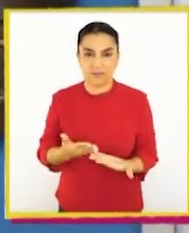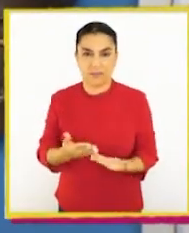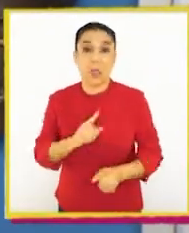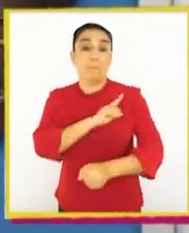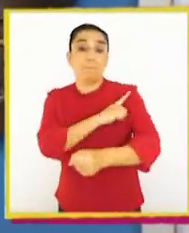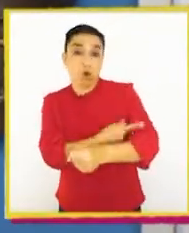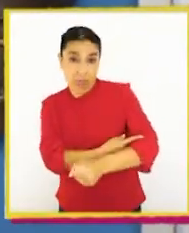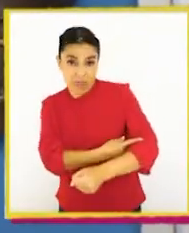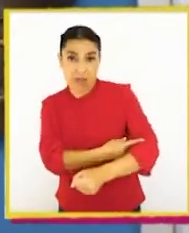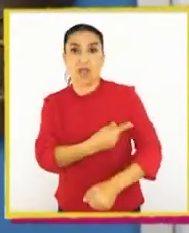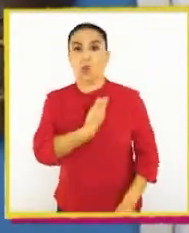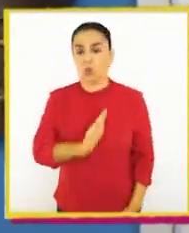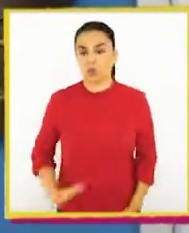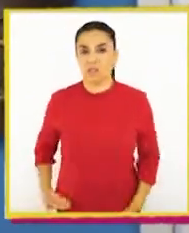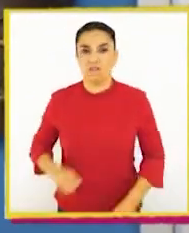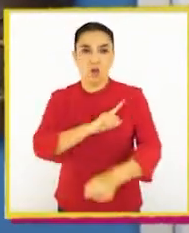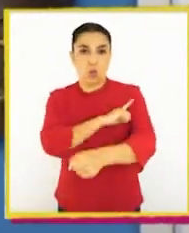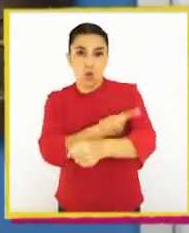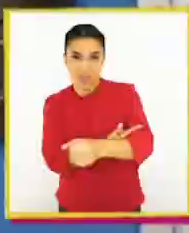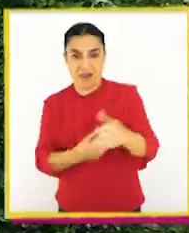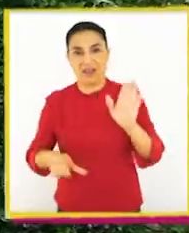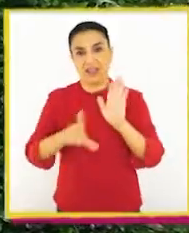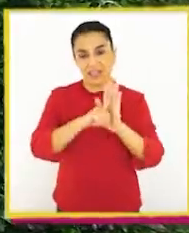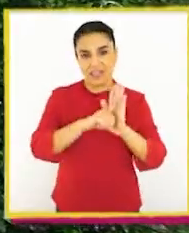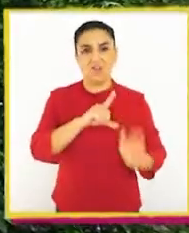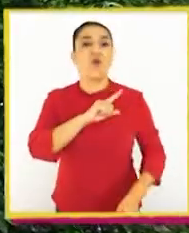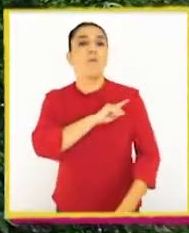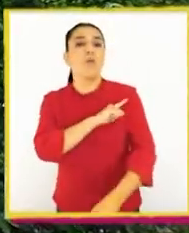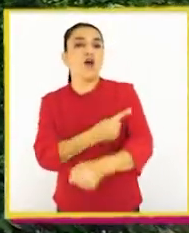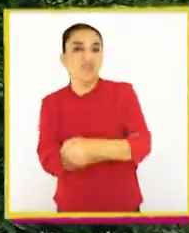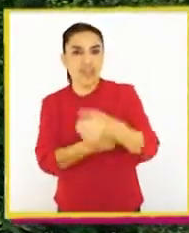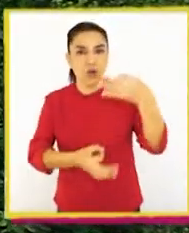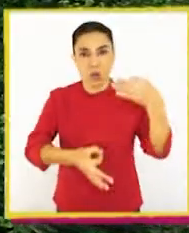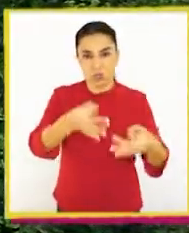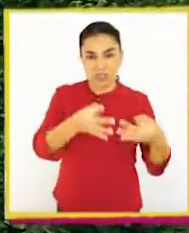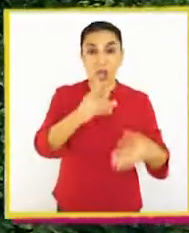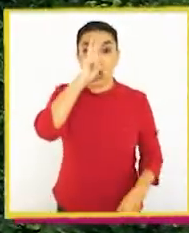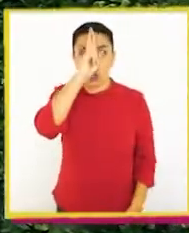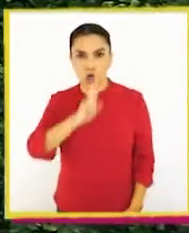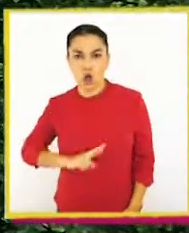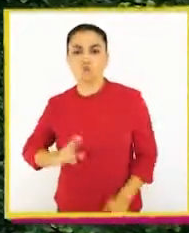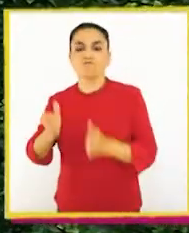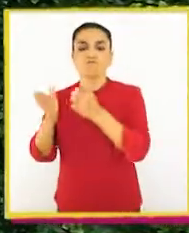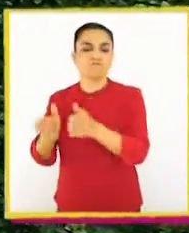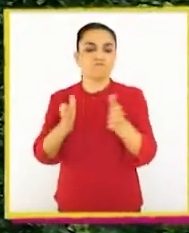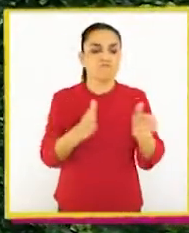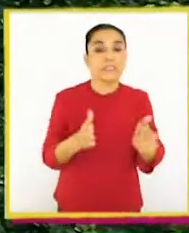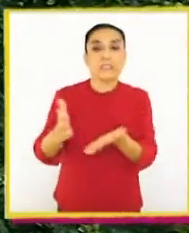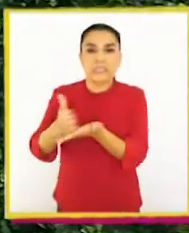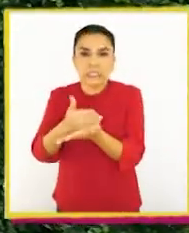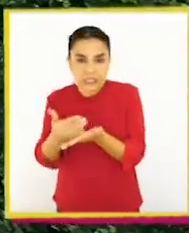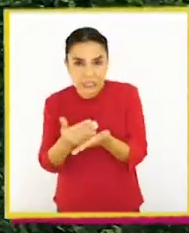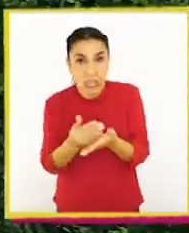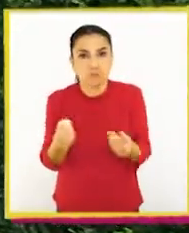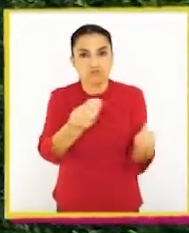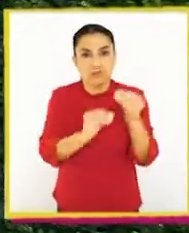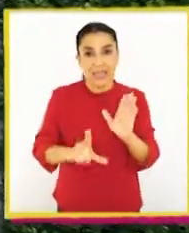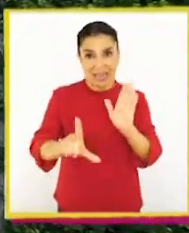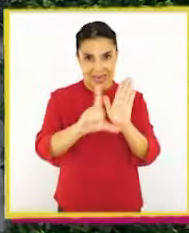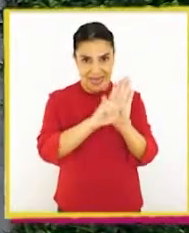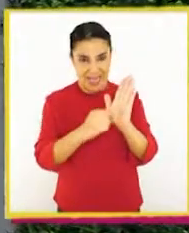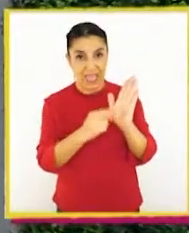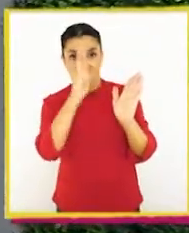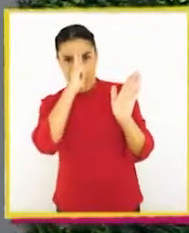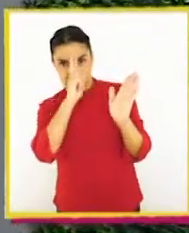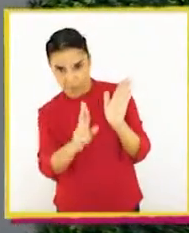poder ejecutivo, legislativo y judicial. Y su rol es el de organizar, realizar leyes y aplicar las